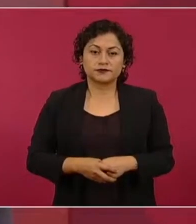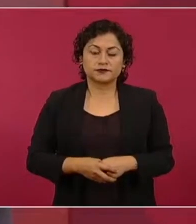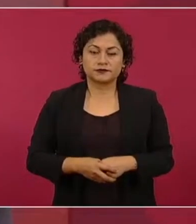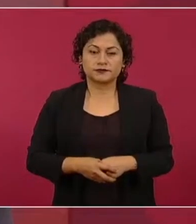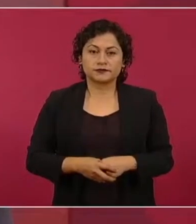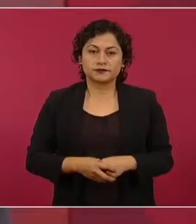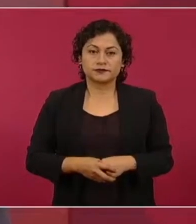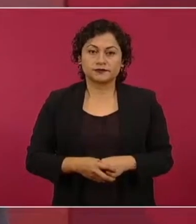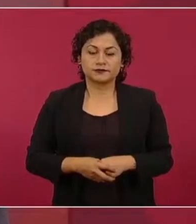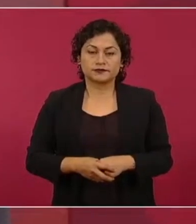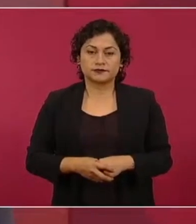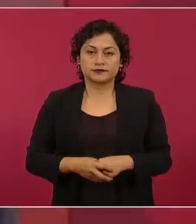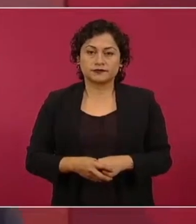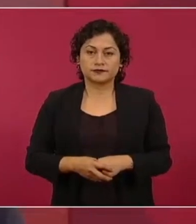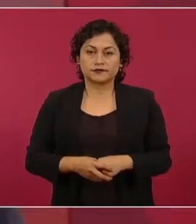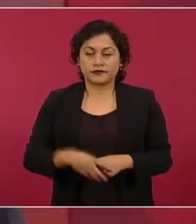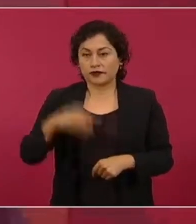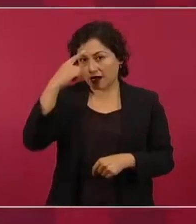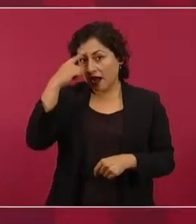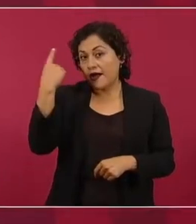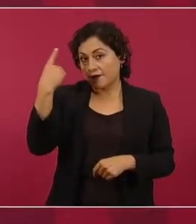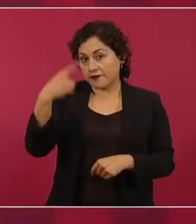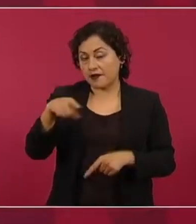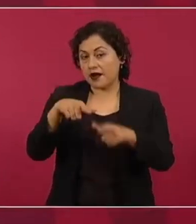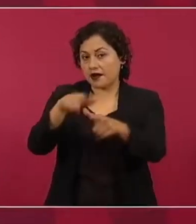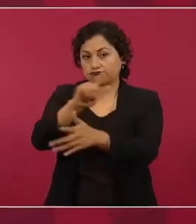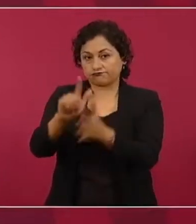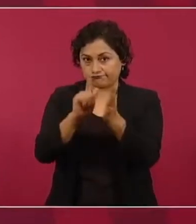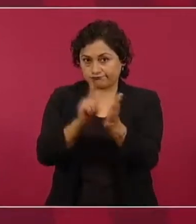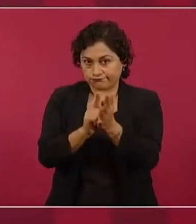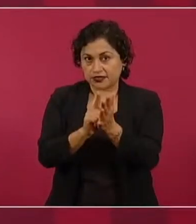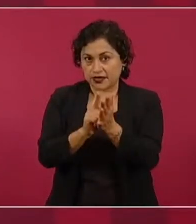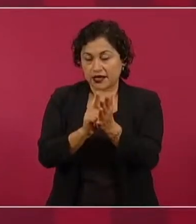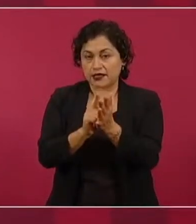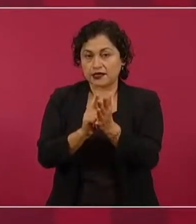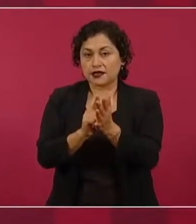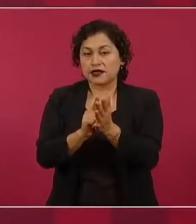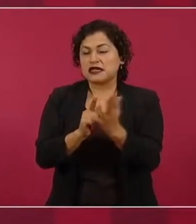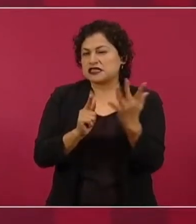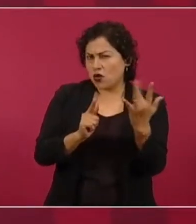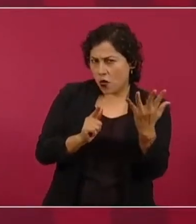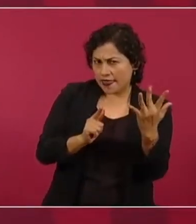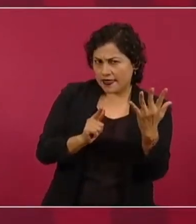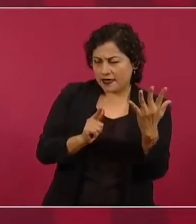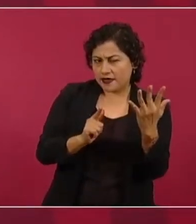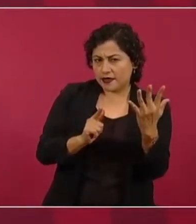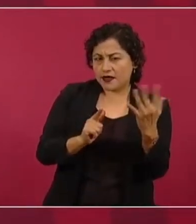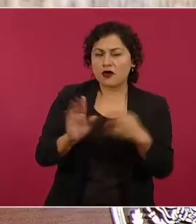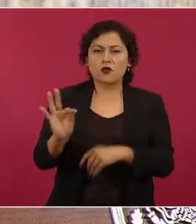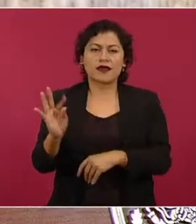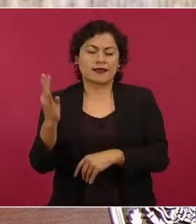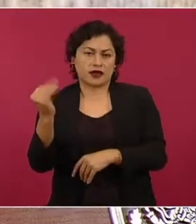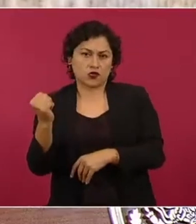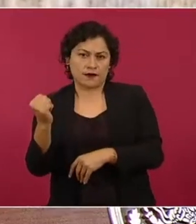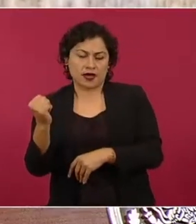A favor de que se mantengan las leyes, creo que 50-49, por el sí de